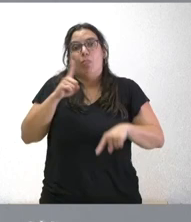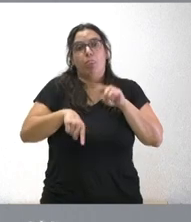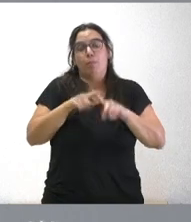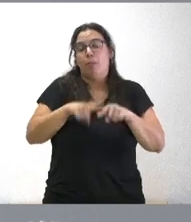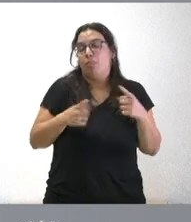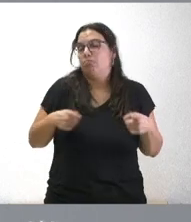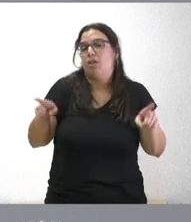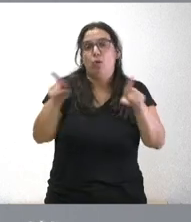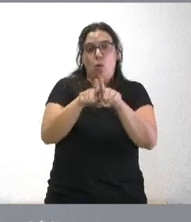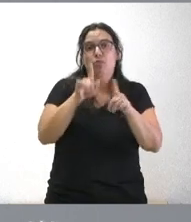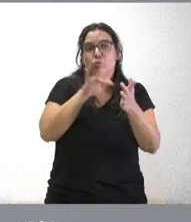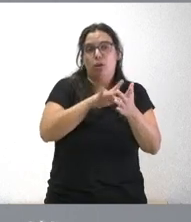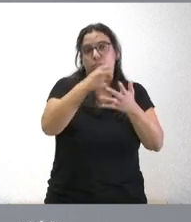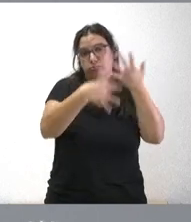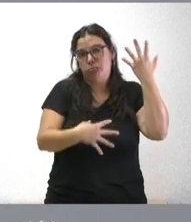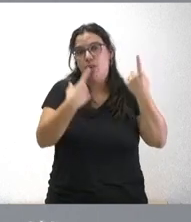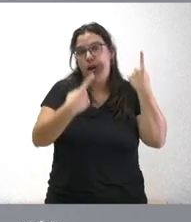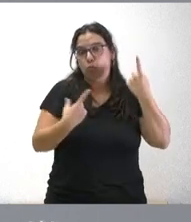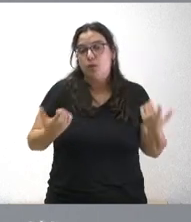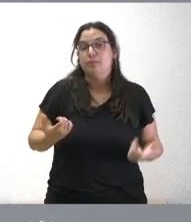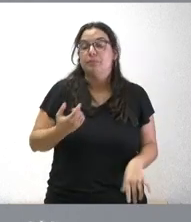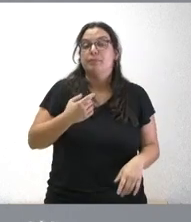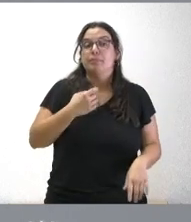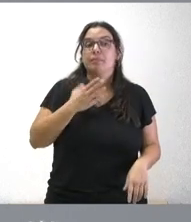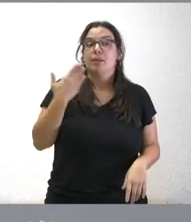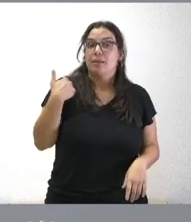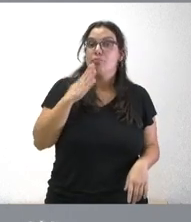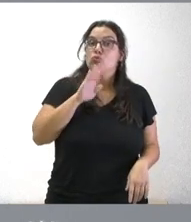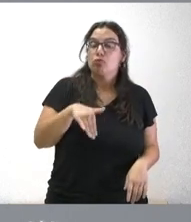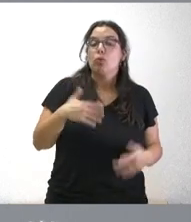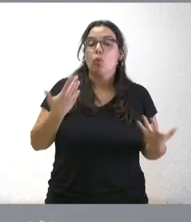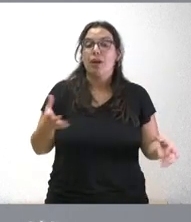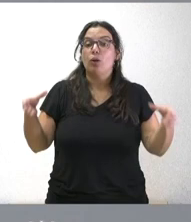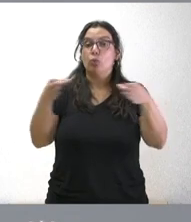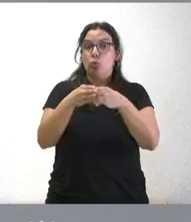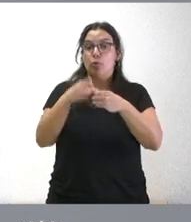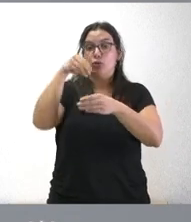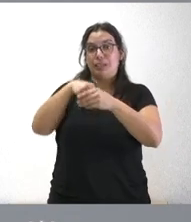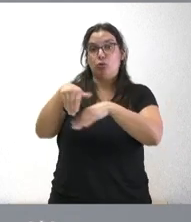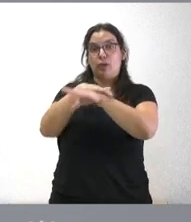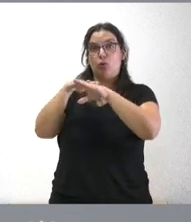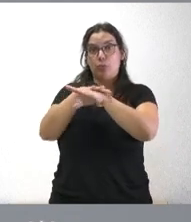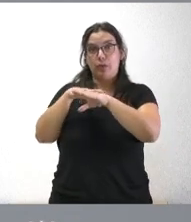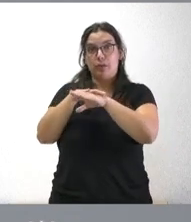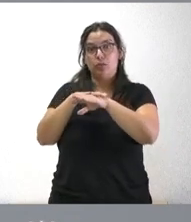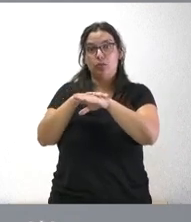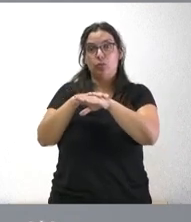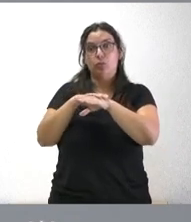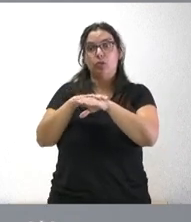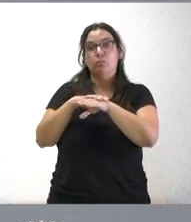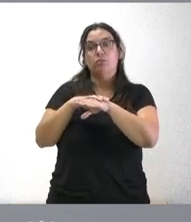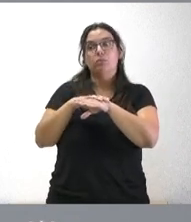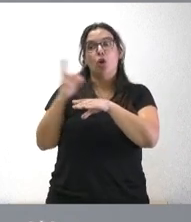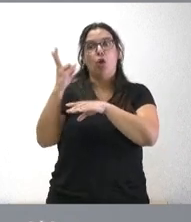ocurrió en muchos de ellas ¿no? Lo bueno ayer es que los grupos que apoyan al gobierno no solamente es que no estuvieran solos